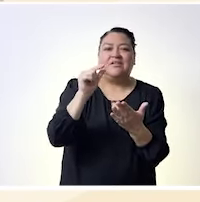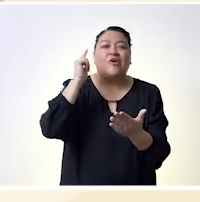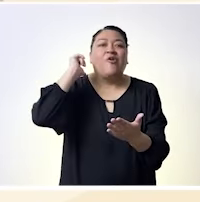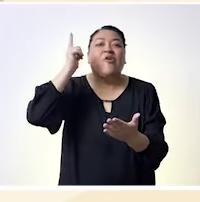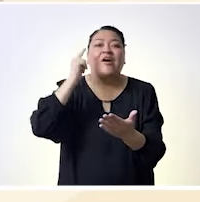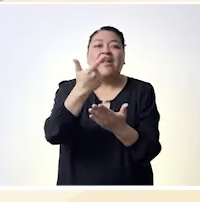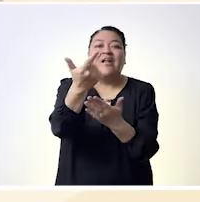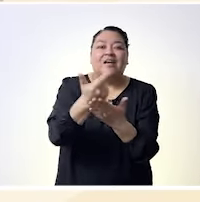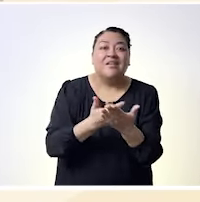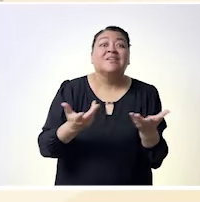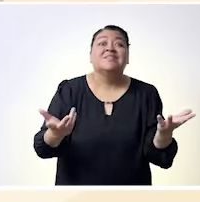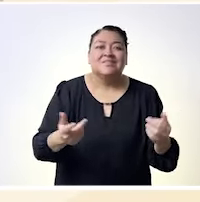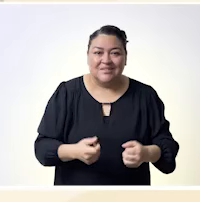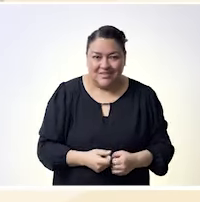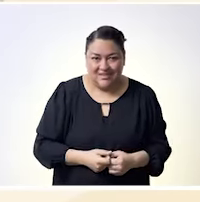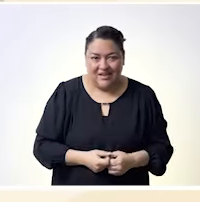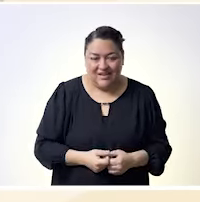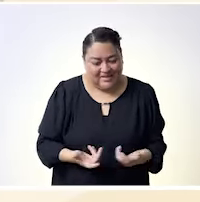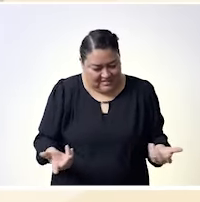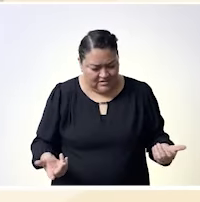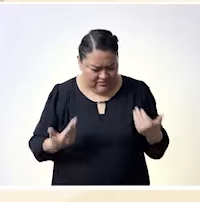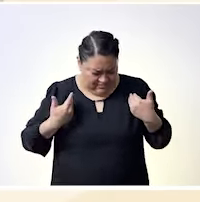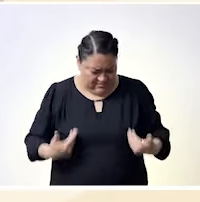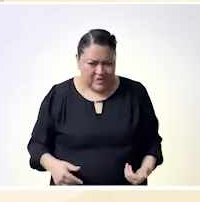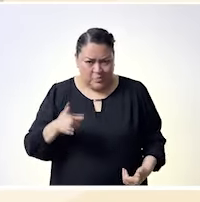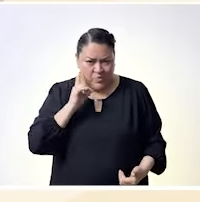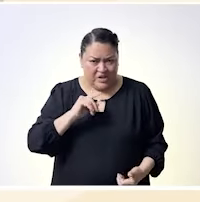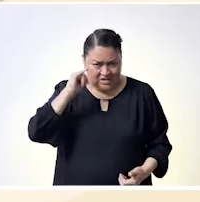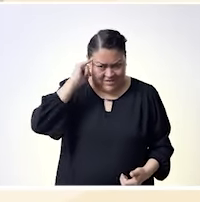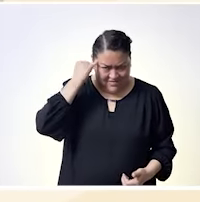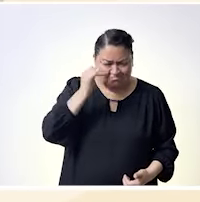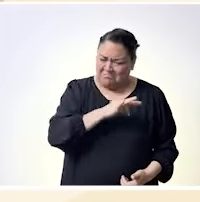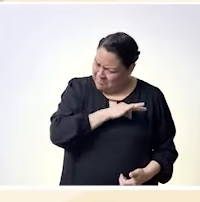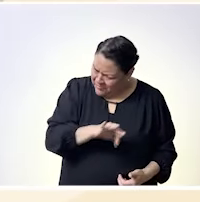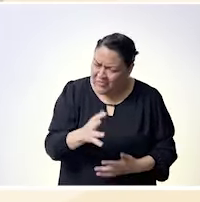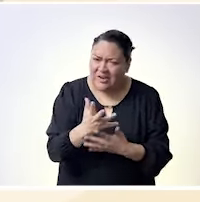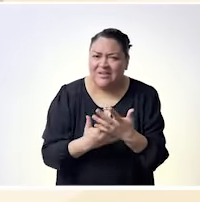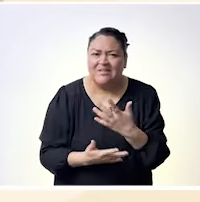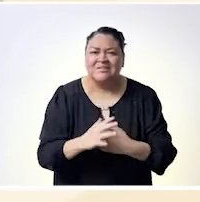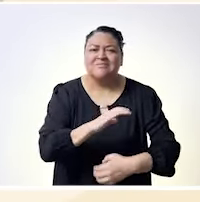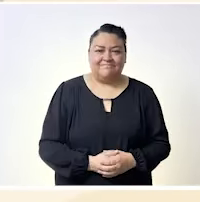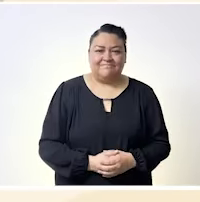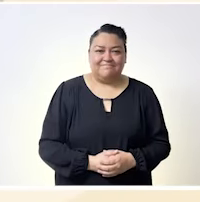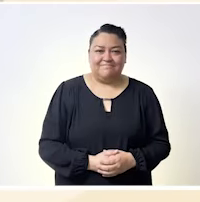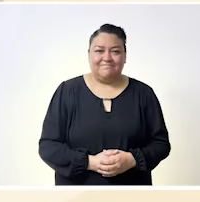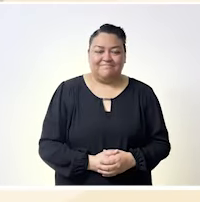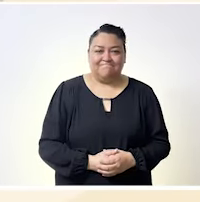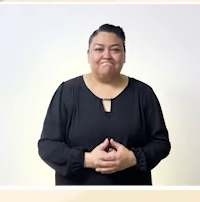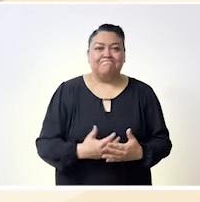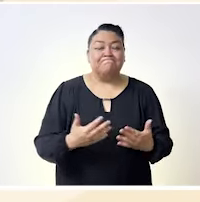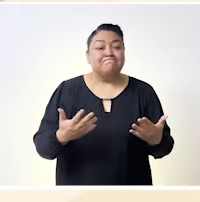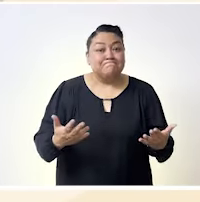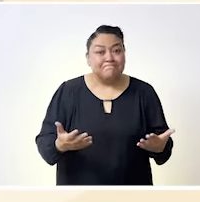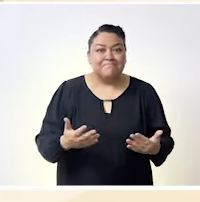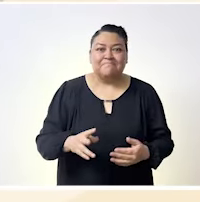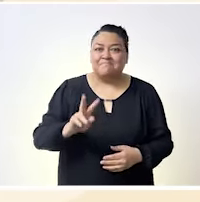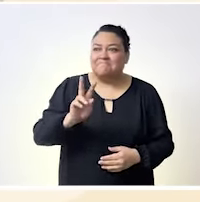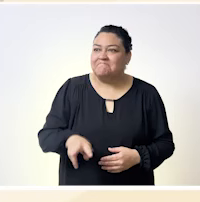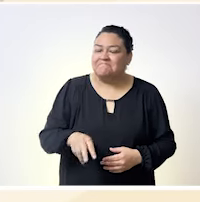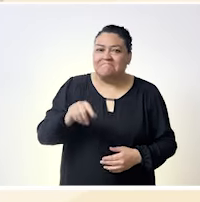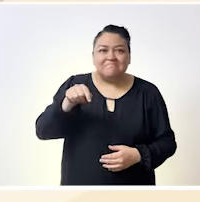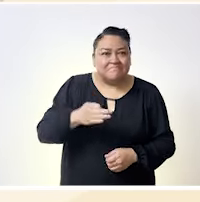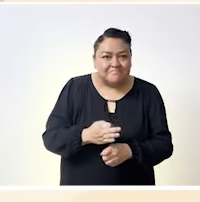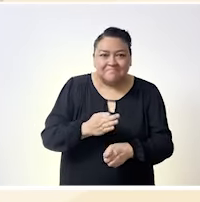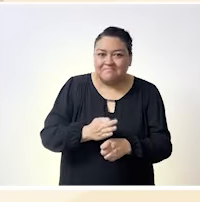de nueva cuenta te cedemos la palabra Tania ya por última ocasión y hasta cinco minutos muchísimas gracias perfecto bueno pues de verdad